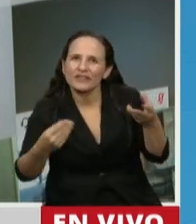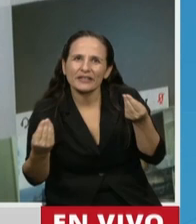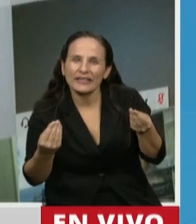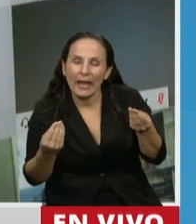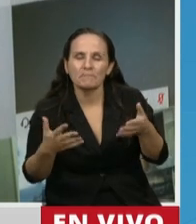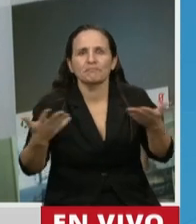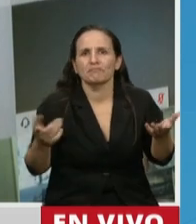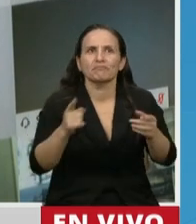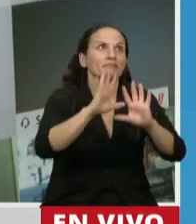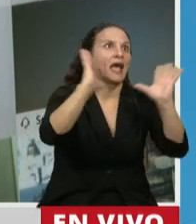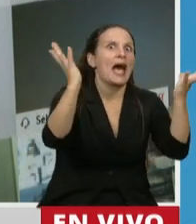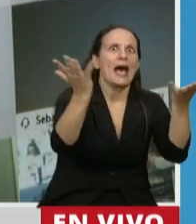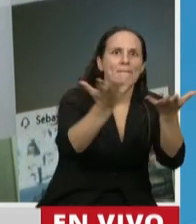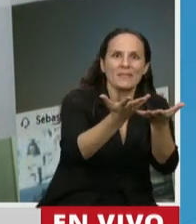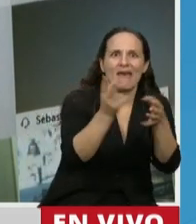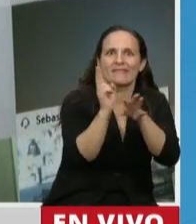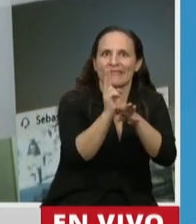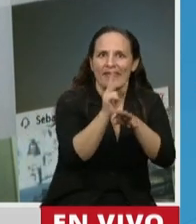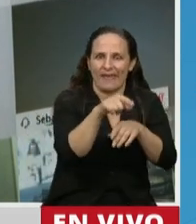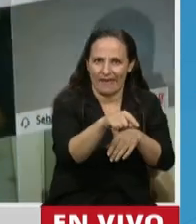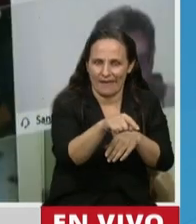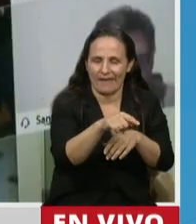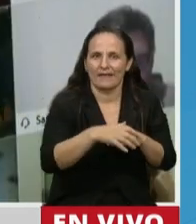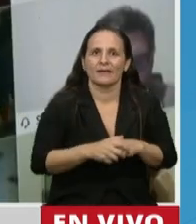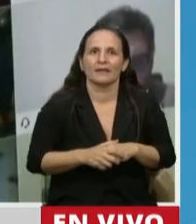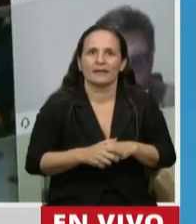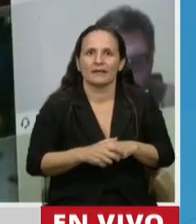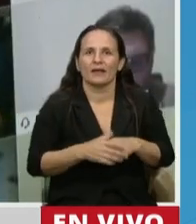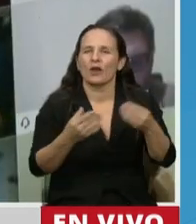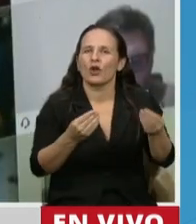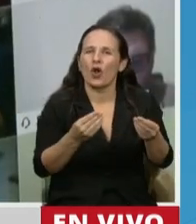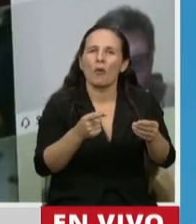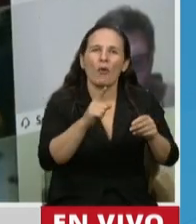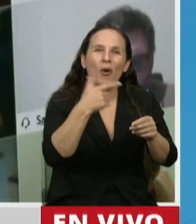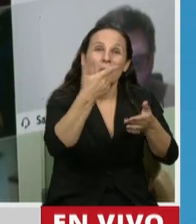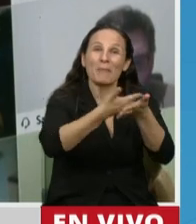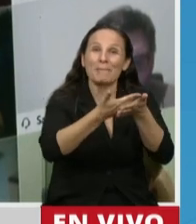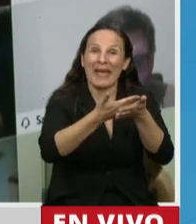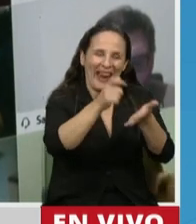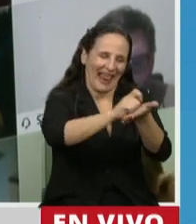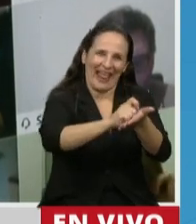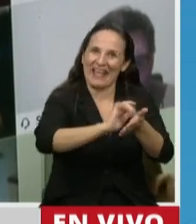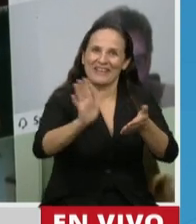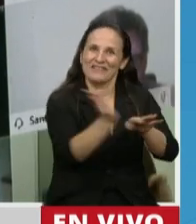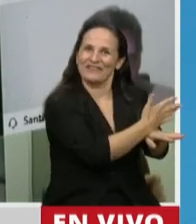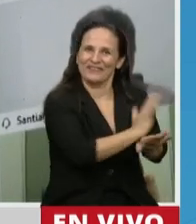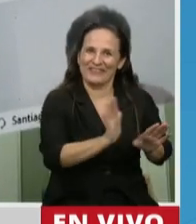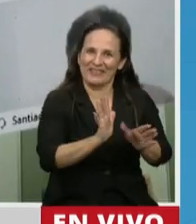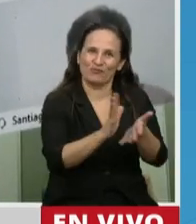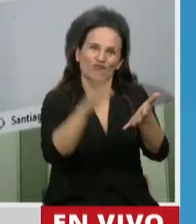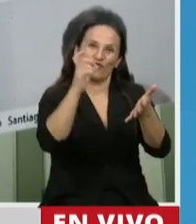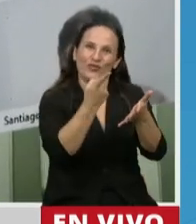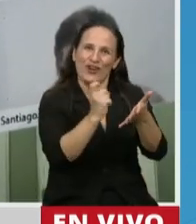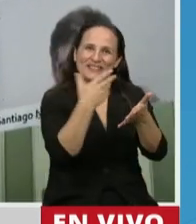lado, colaborando con el medio ambiente, sobre todo despapelizando este sistema, también acercando y